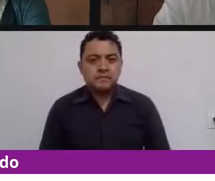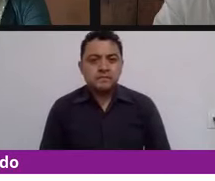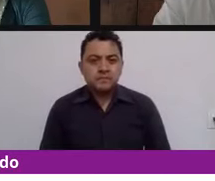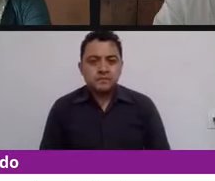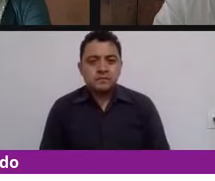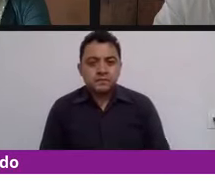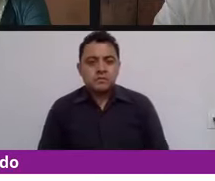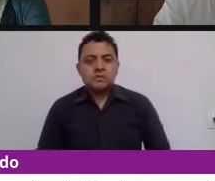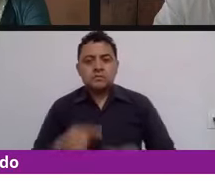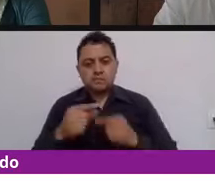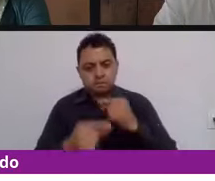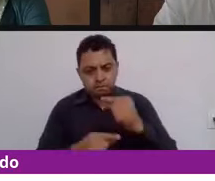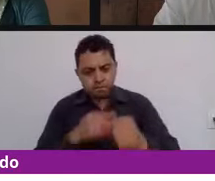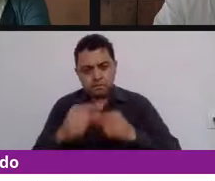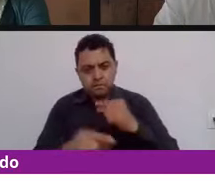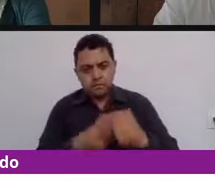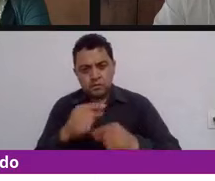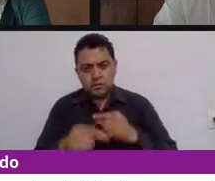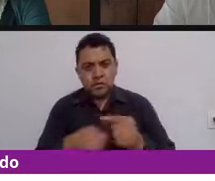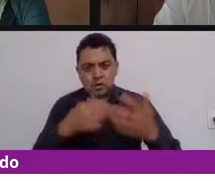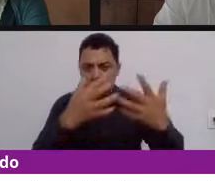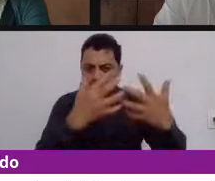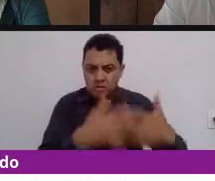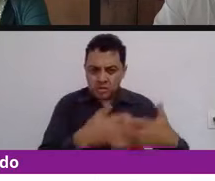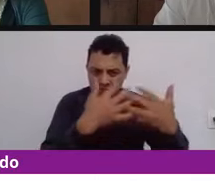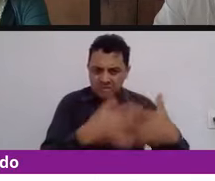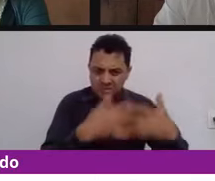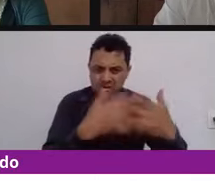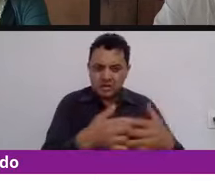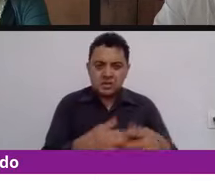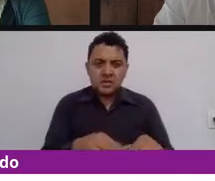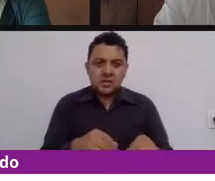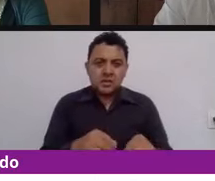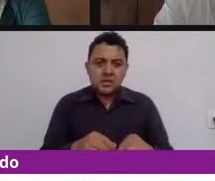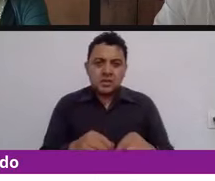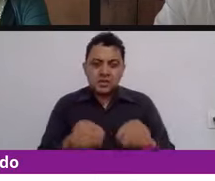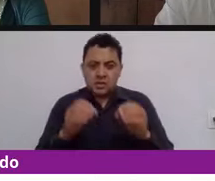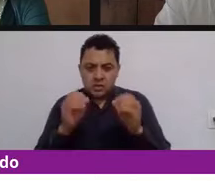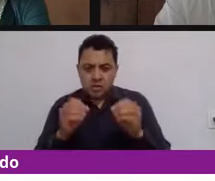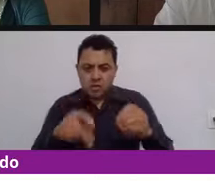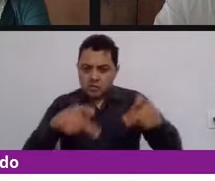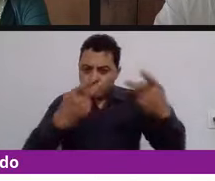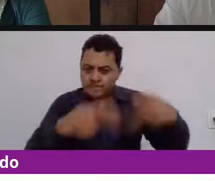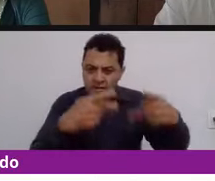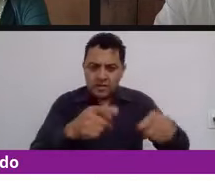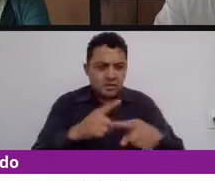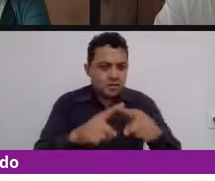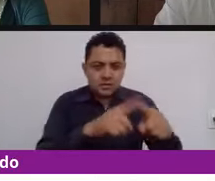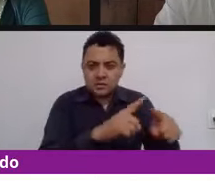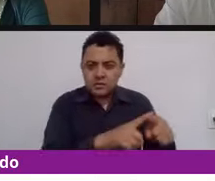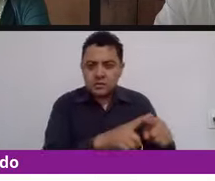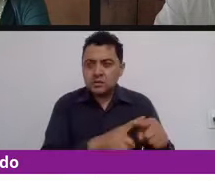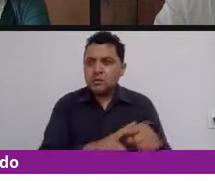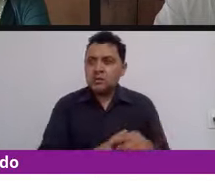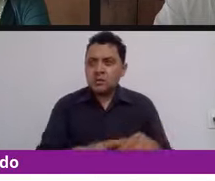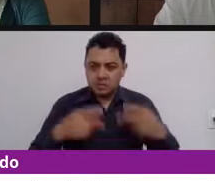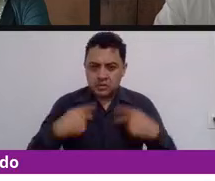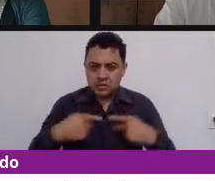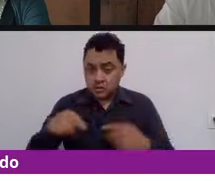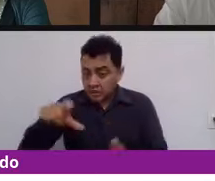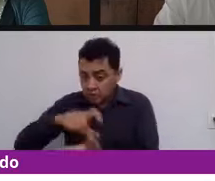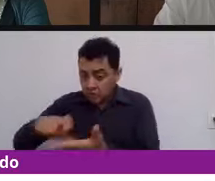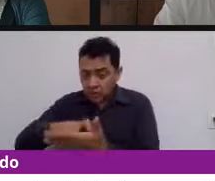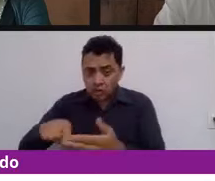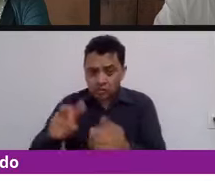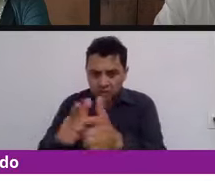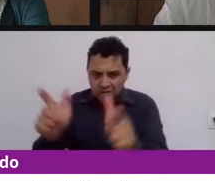escuchando las empresas o los que proveen algún servicio o producto en las dos palabras para